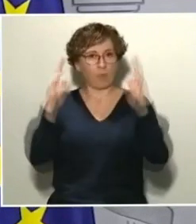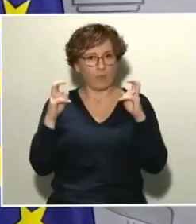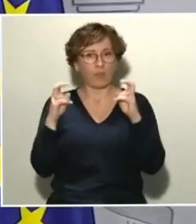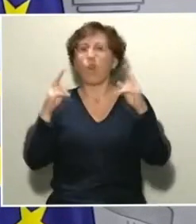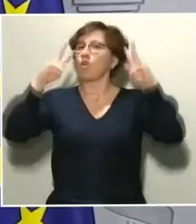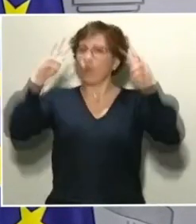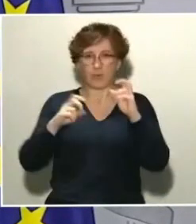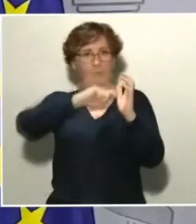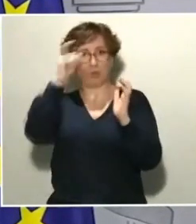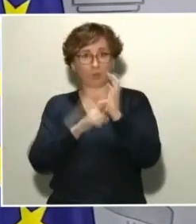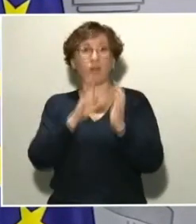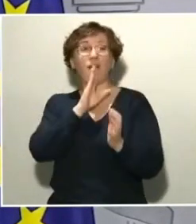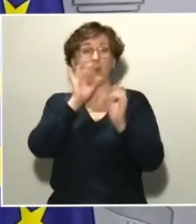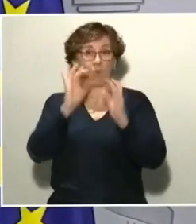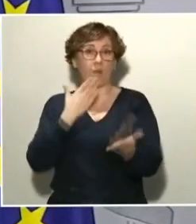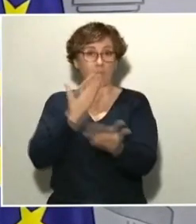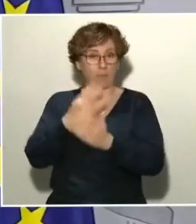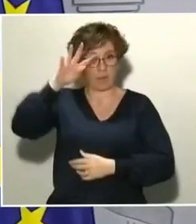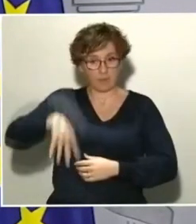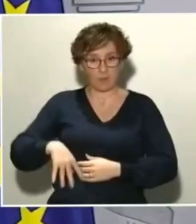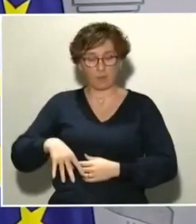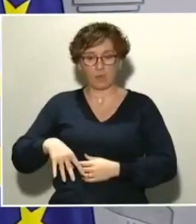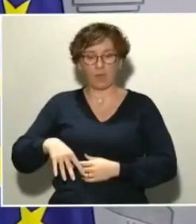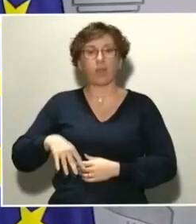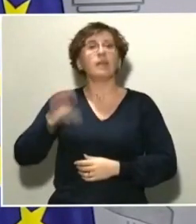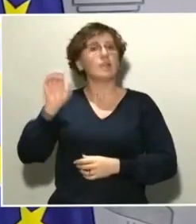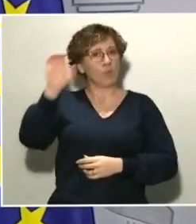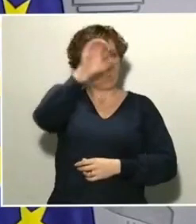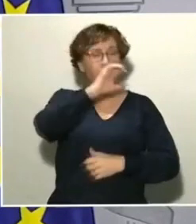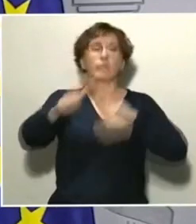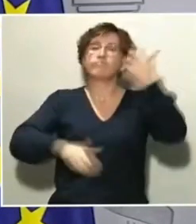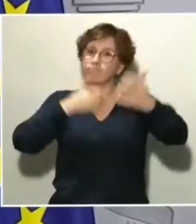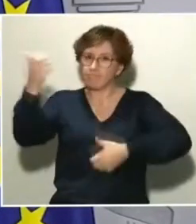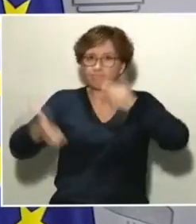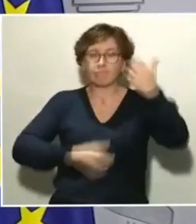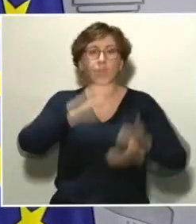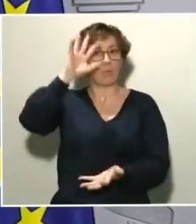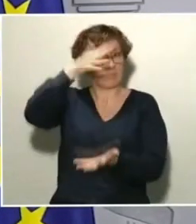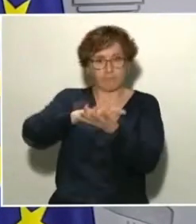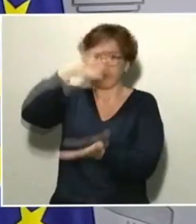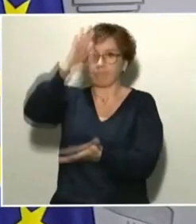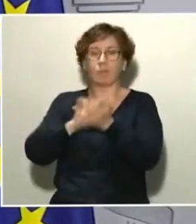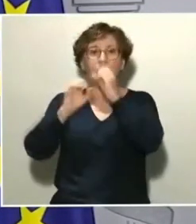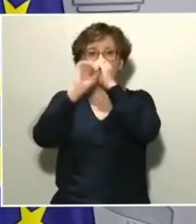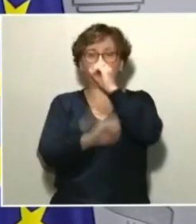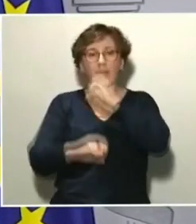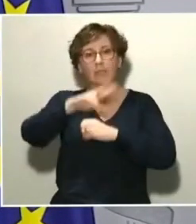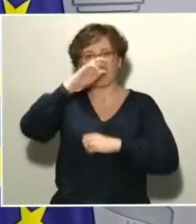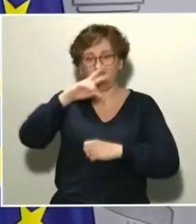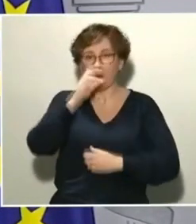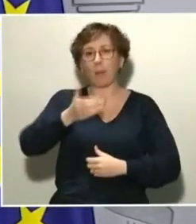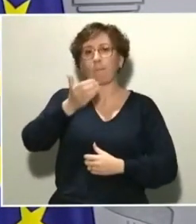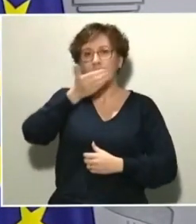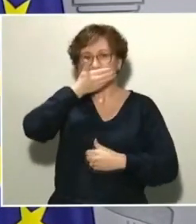relación con la protección las comunidades se siguen quejando del desabastecimiento de respiradores, de mascarillas. ¿Cuántos